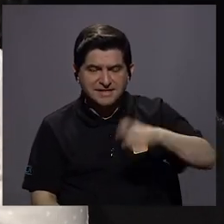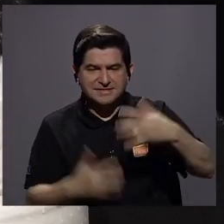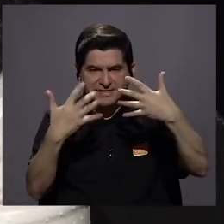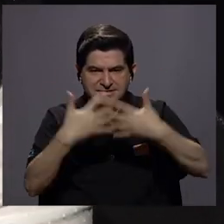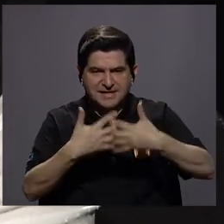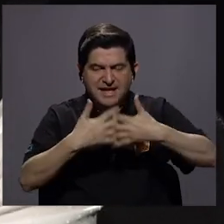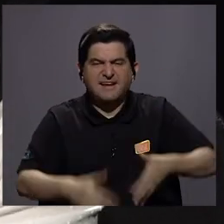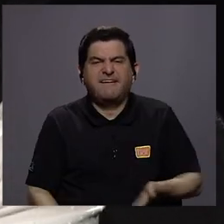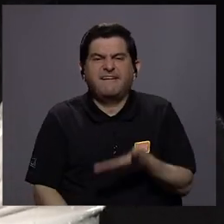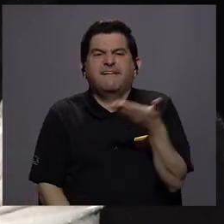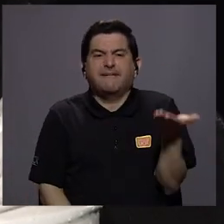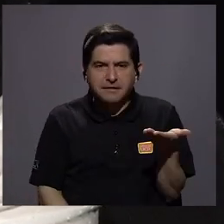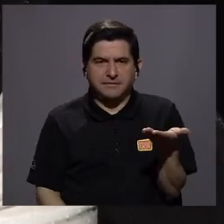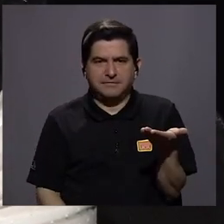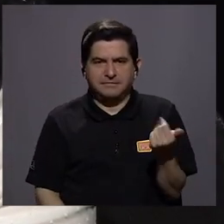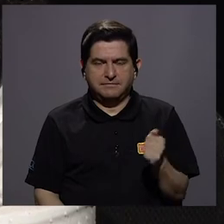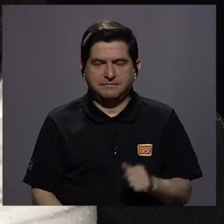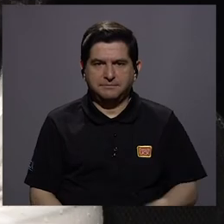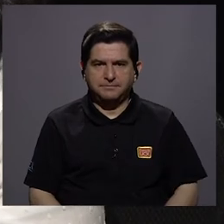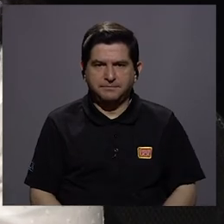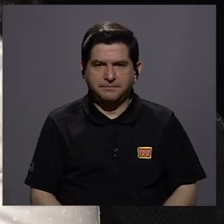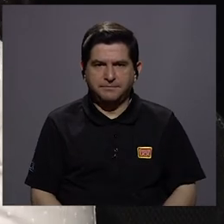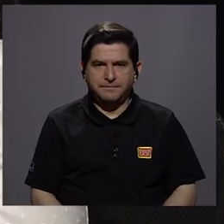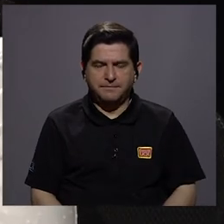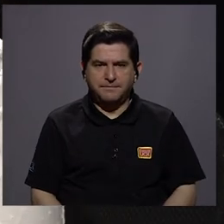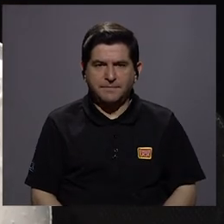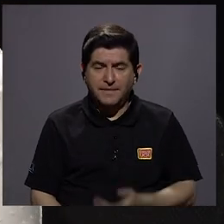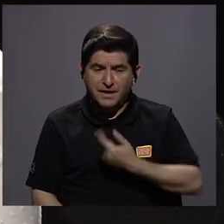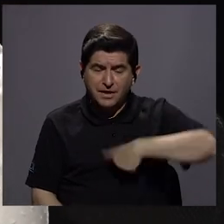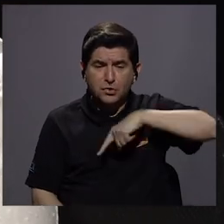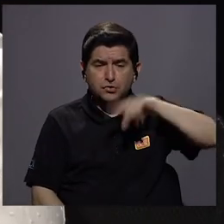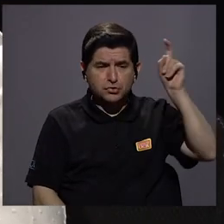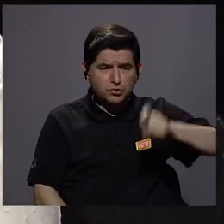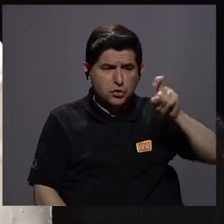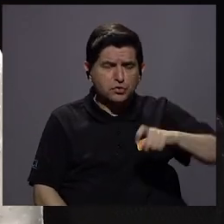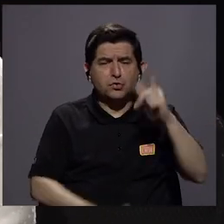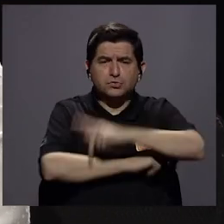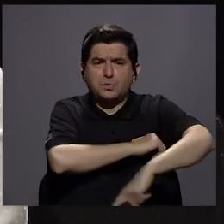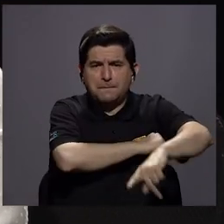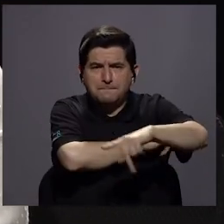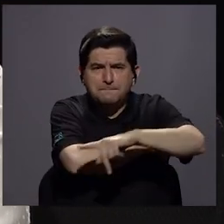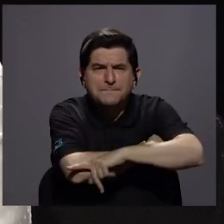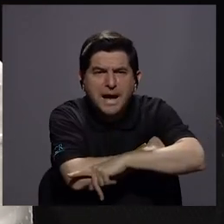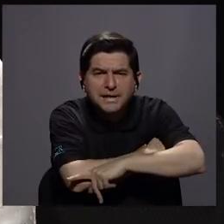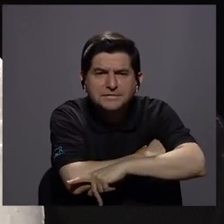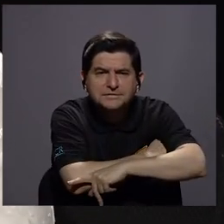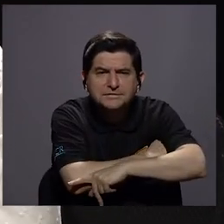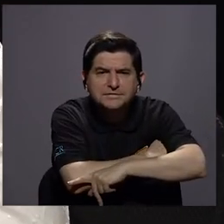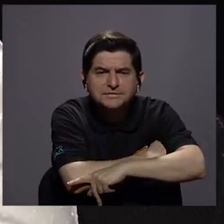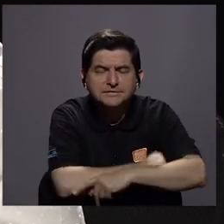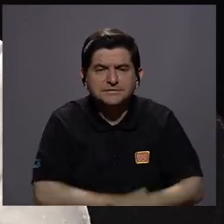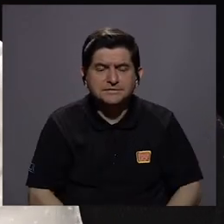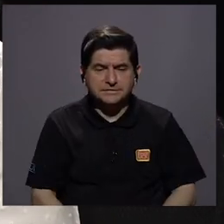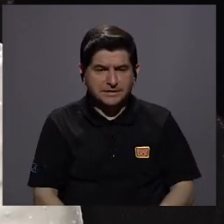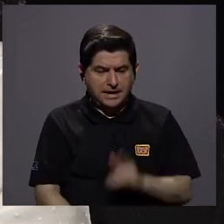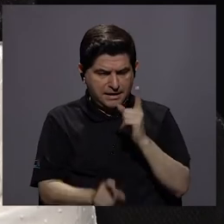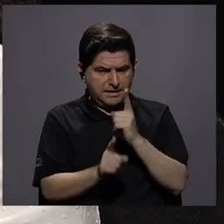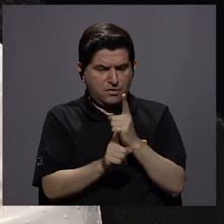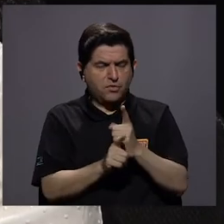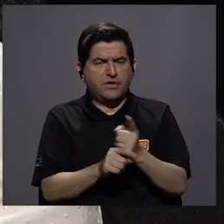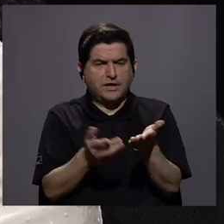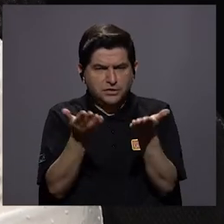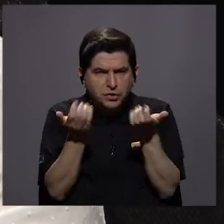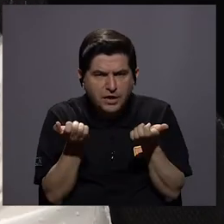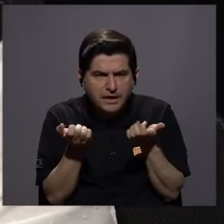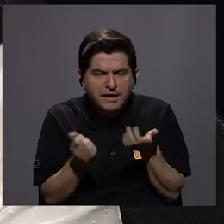la industria también ¿verdad? qué es lo que necesitamos para tener un país como el que merecemos